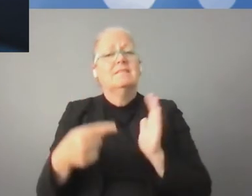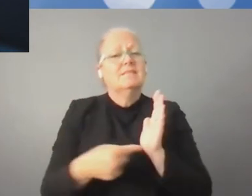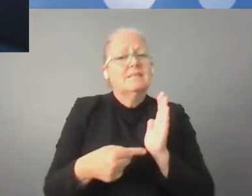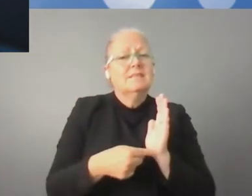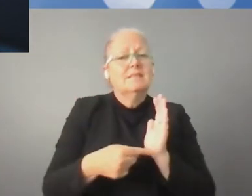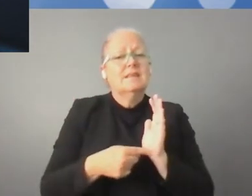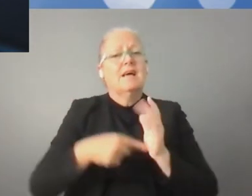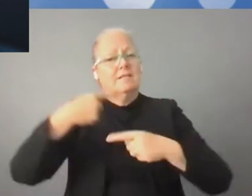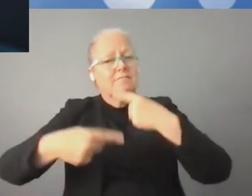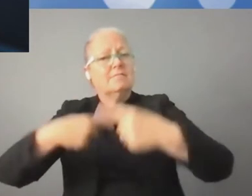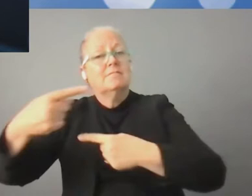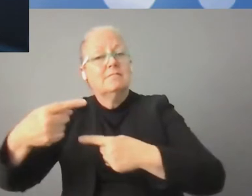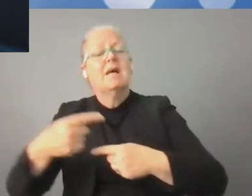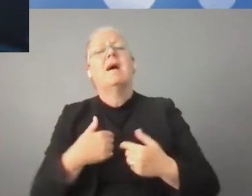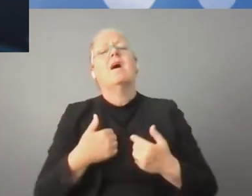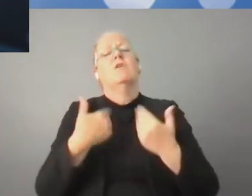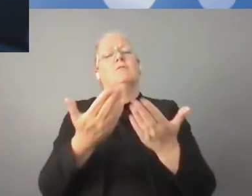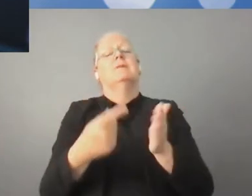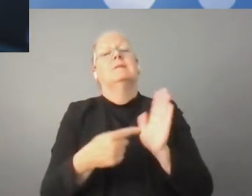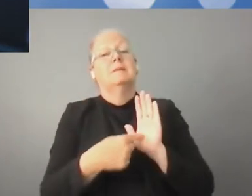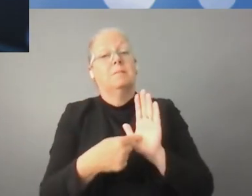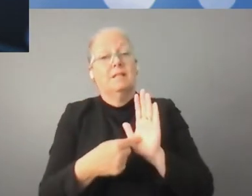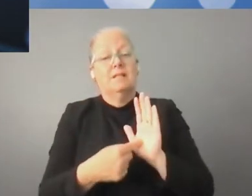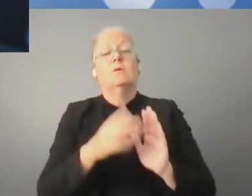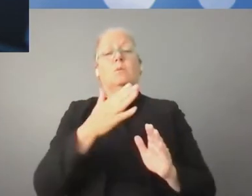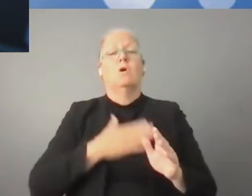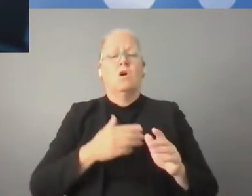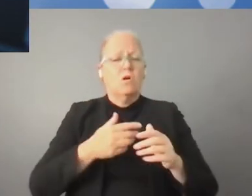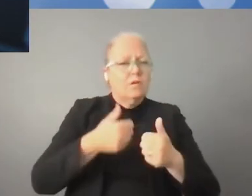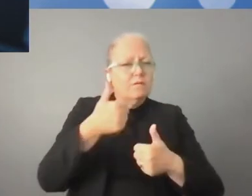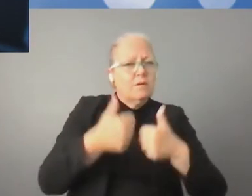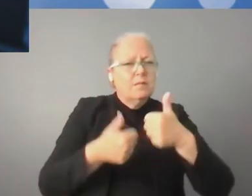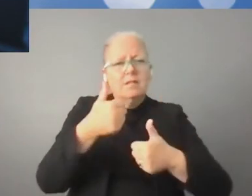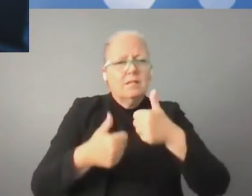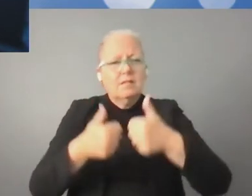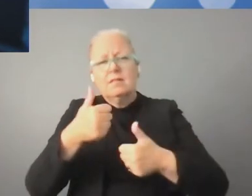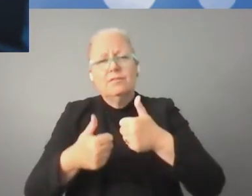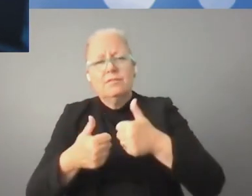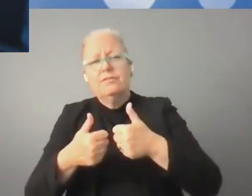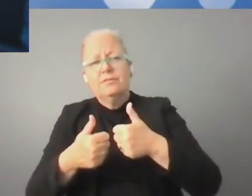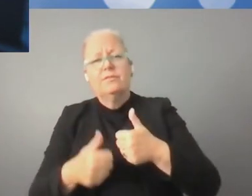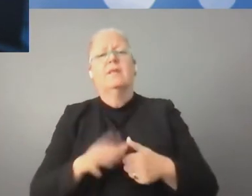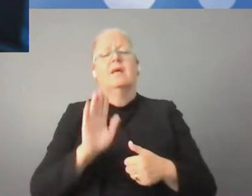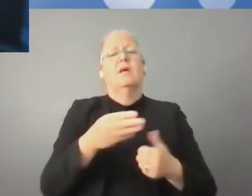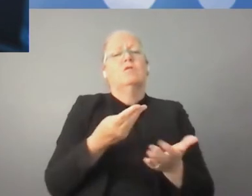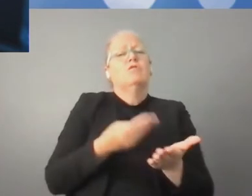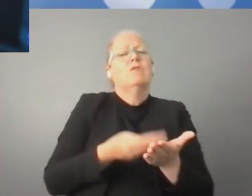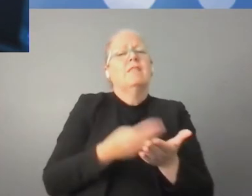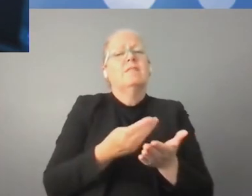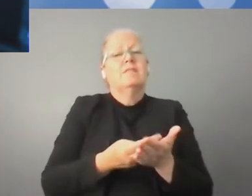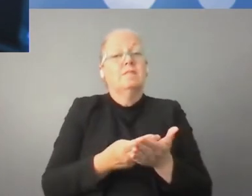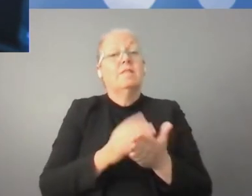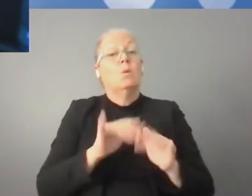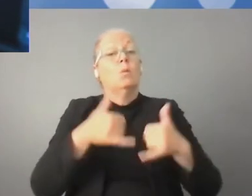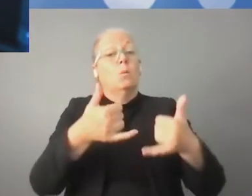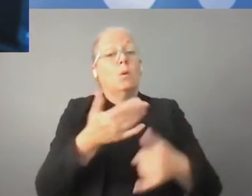crecimiento en un 20%. Así que en este ámbito vemos mucho movimiento, somos cada